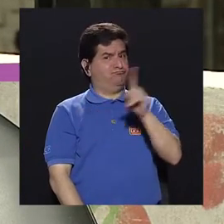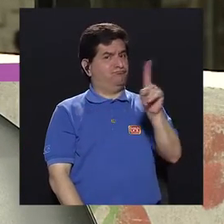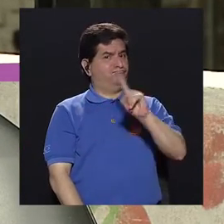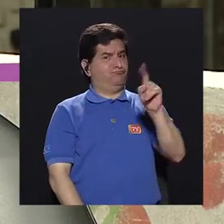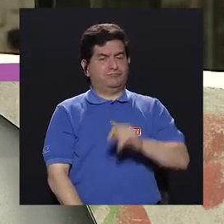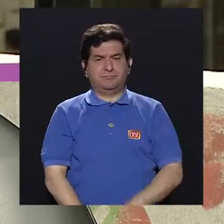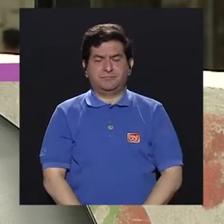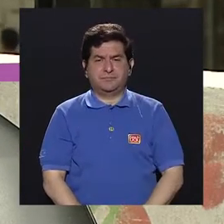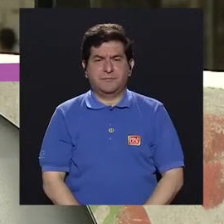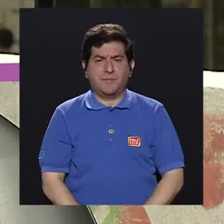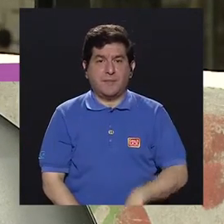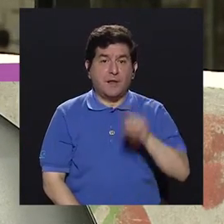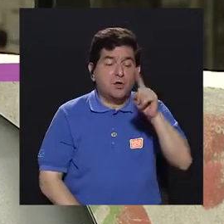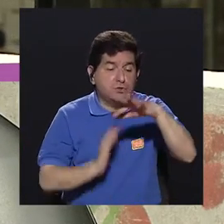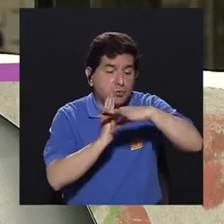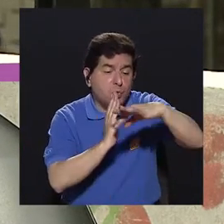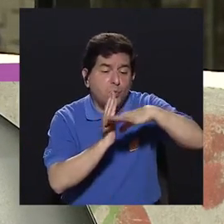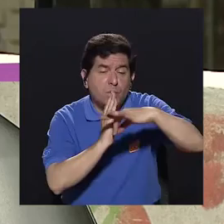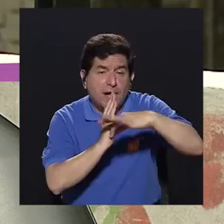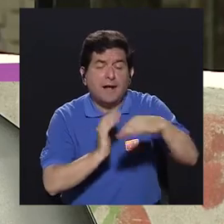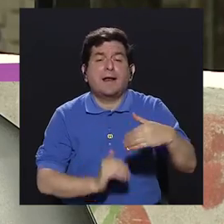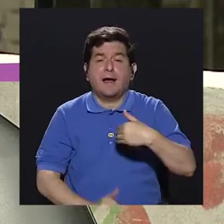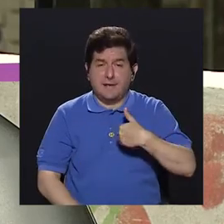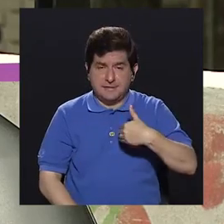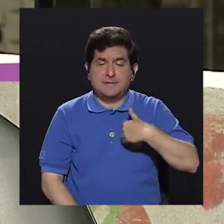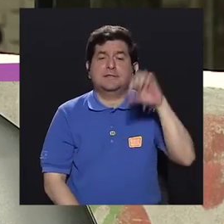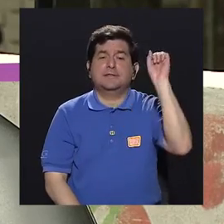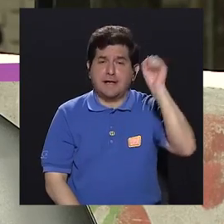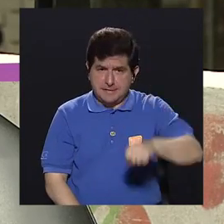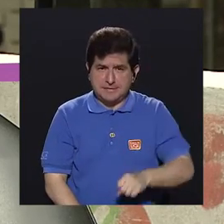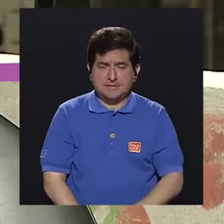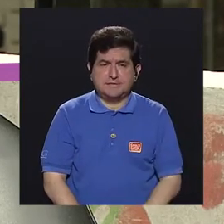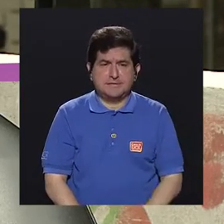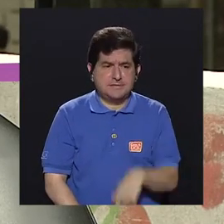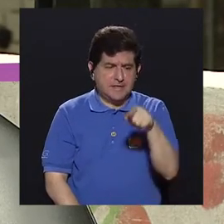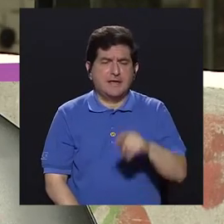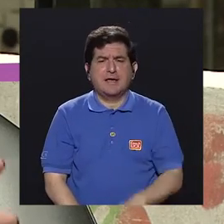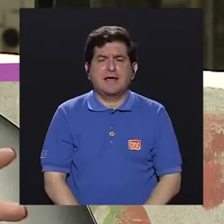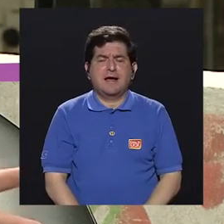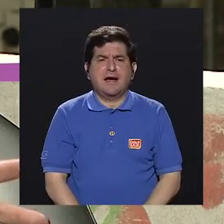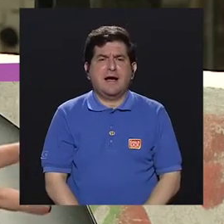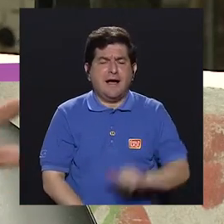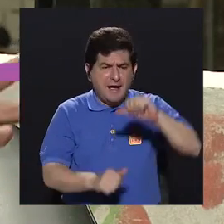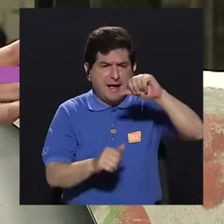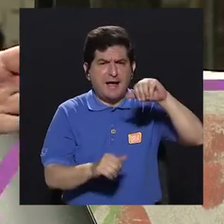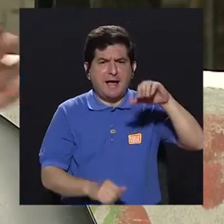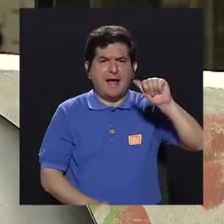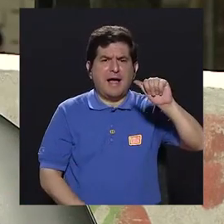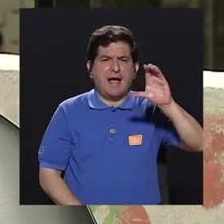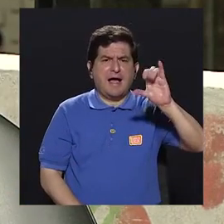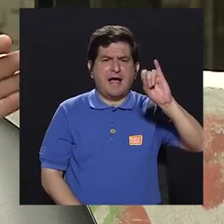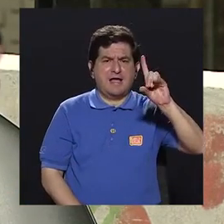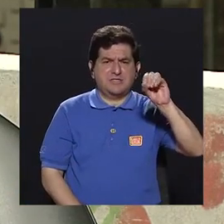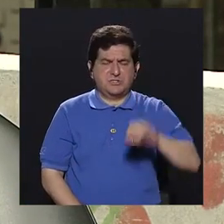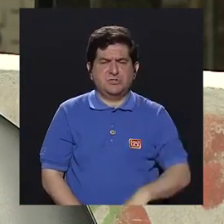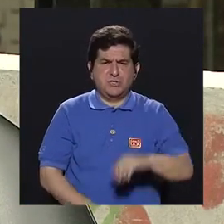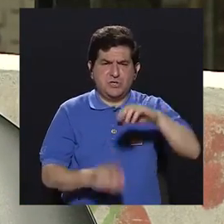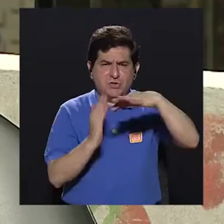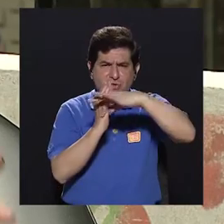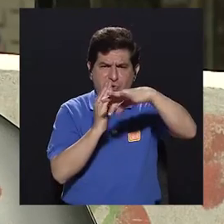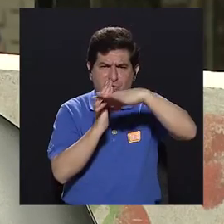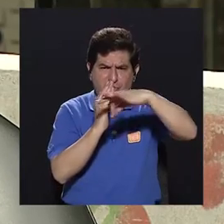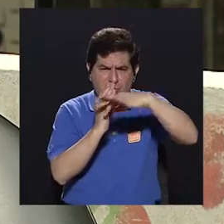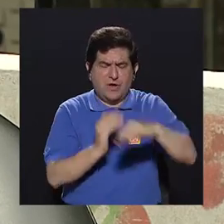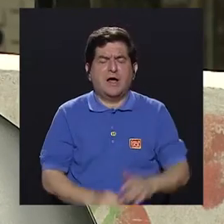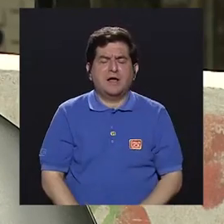Entonces el hecho de que una grasa tenga muchos, muchos ácidos grasos monoinsaturados le da una estabilidad que